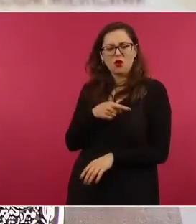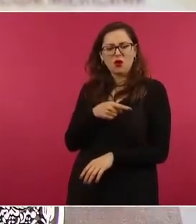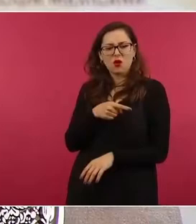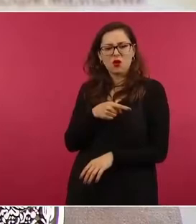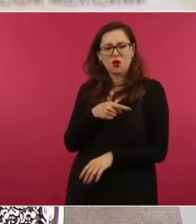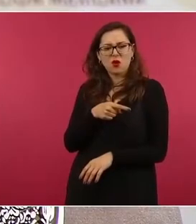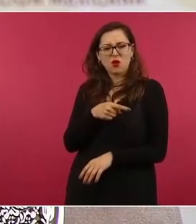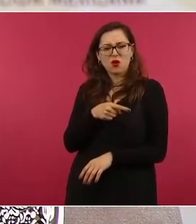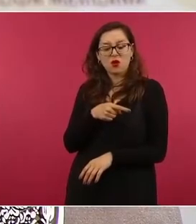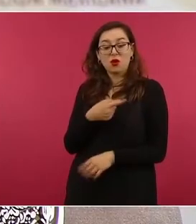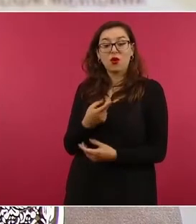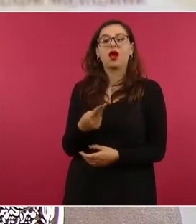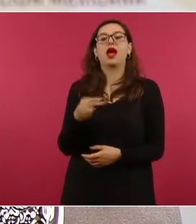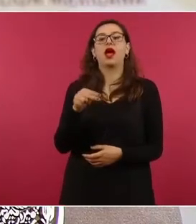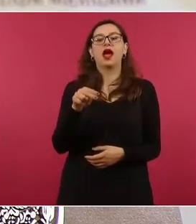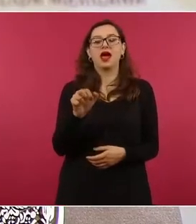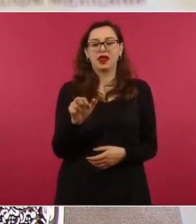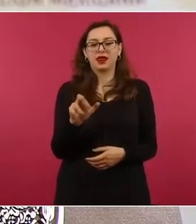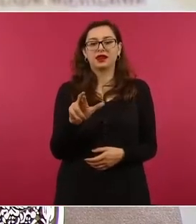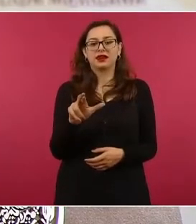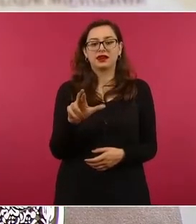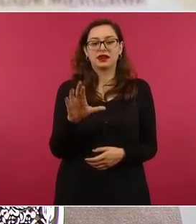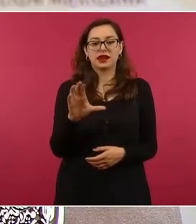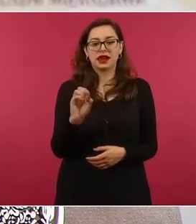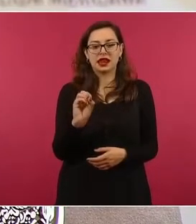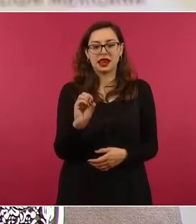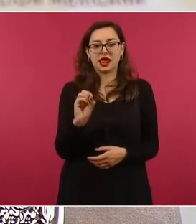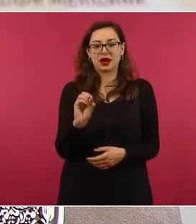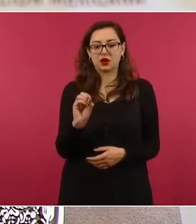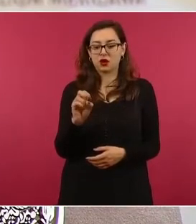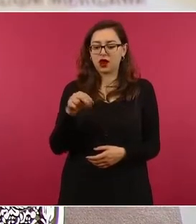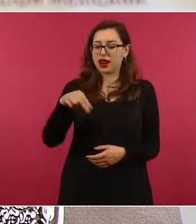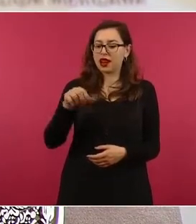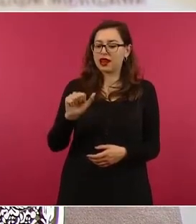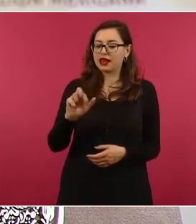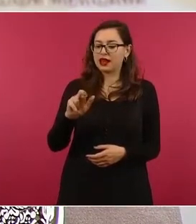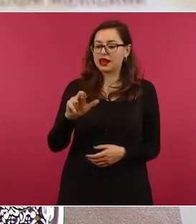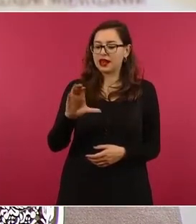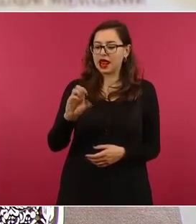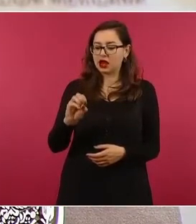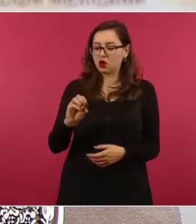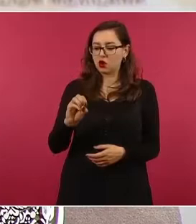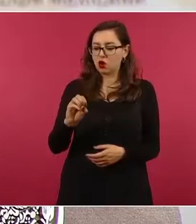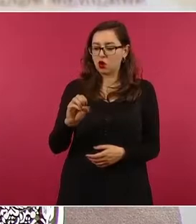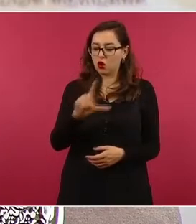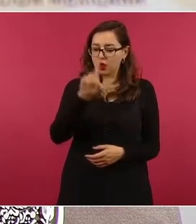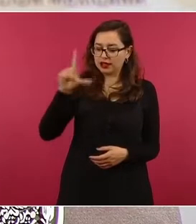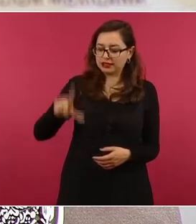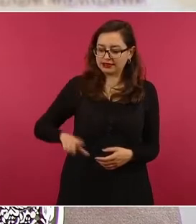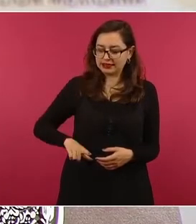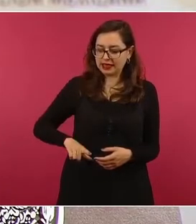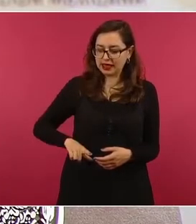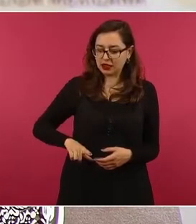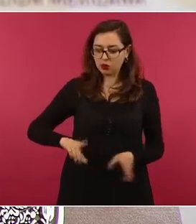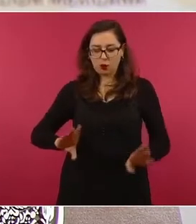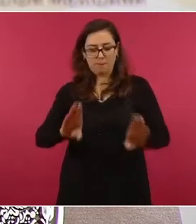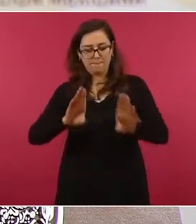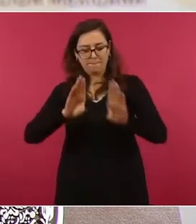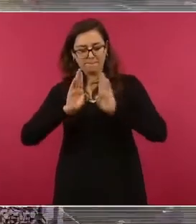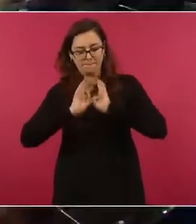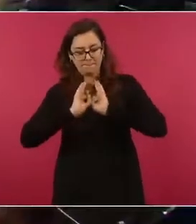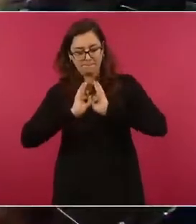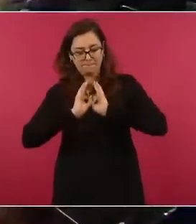Narco… Narcoestado militarizado. Narcoestado militarizado. Narcoestado